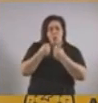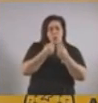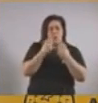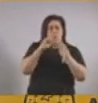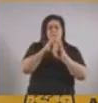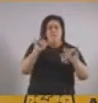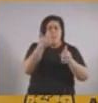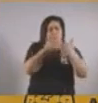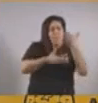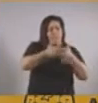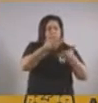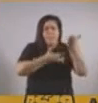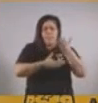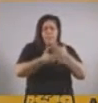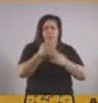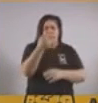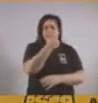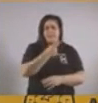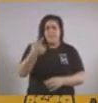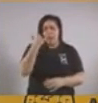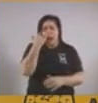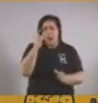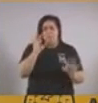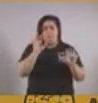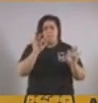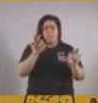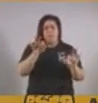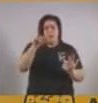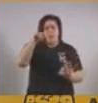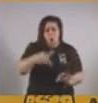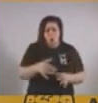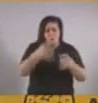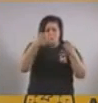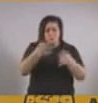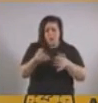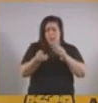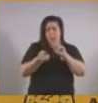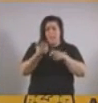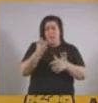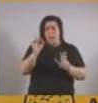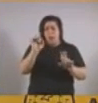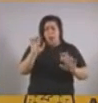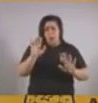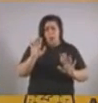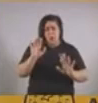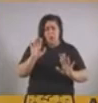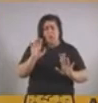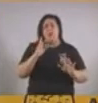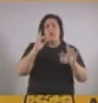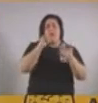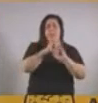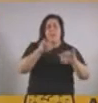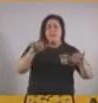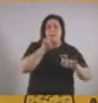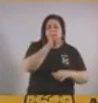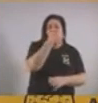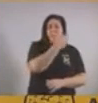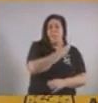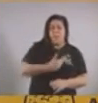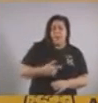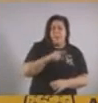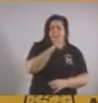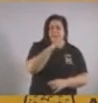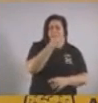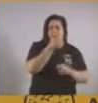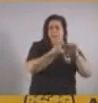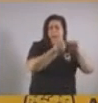información. Lo hicimos a lo largo de toda la semana. No hoy en particular a la mañana, creo, incluso el mensaje de él fue muy temprano, pero toda